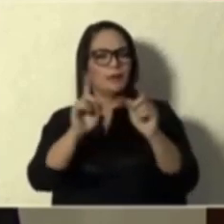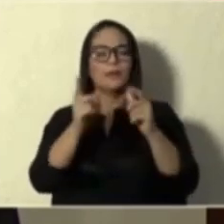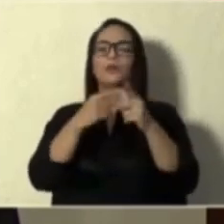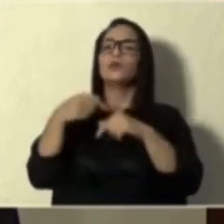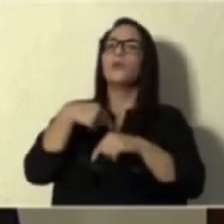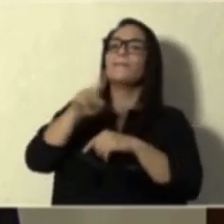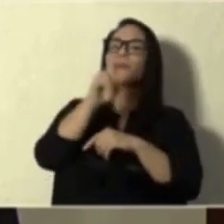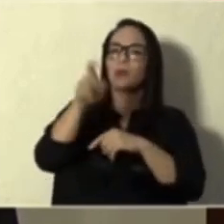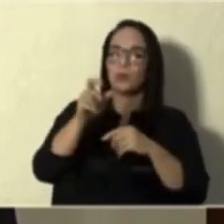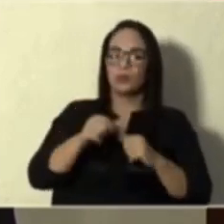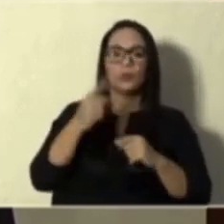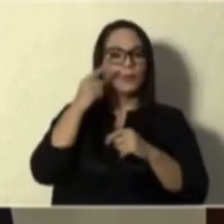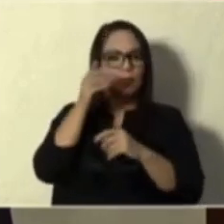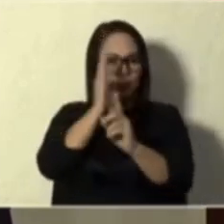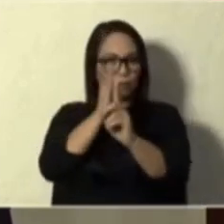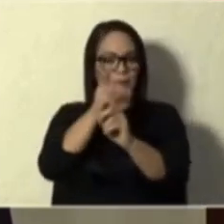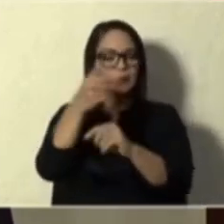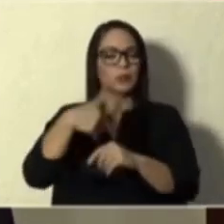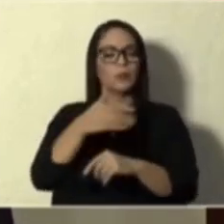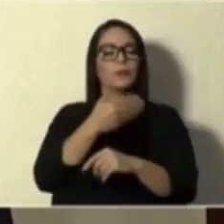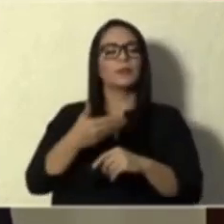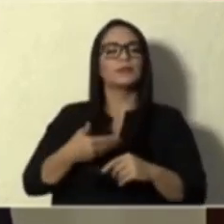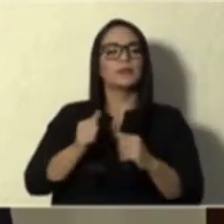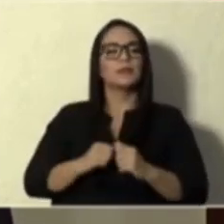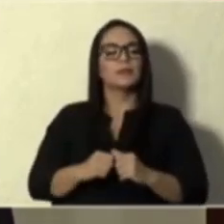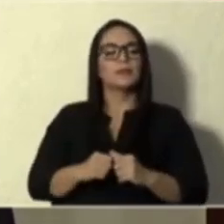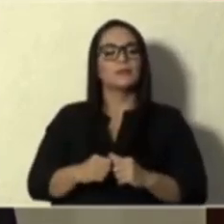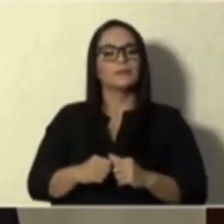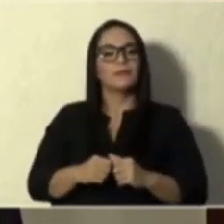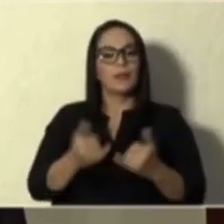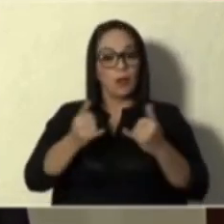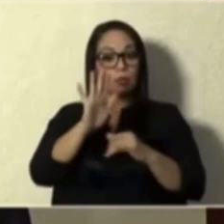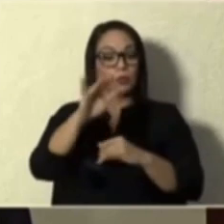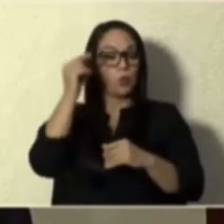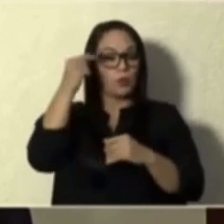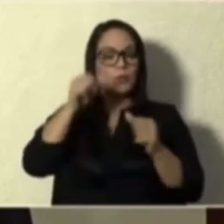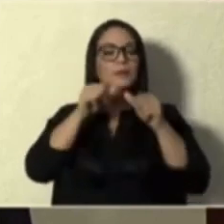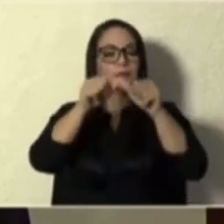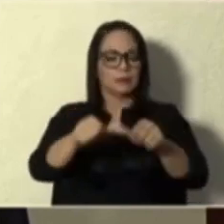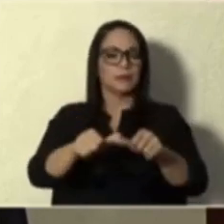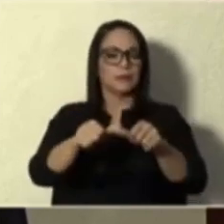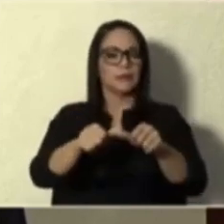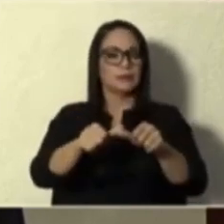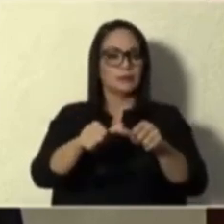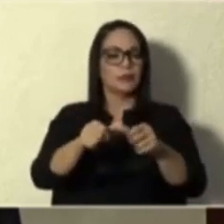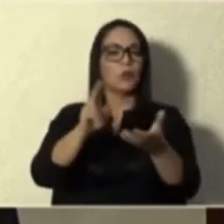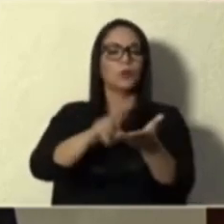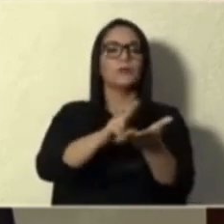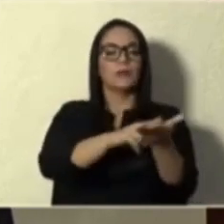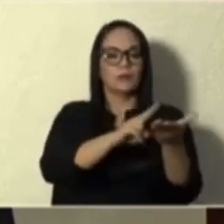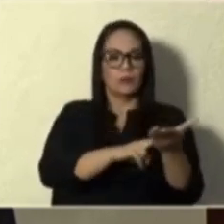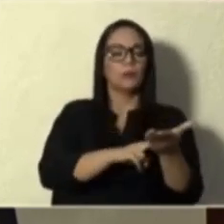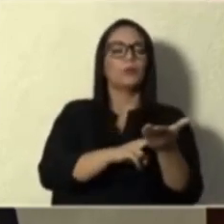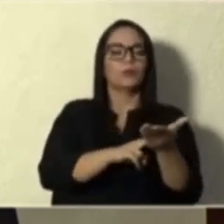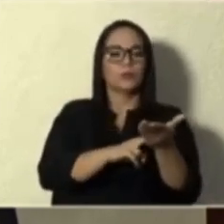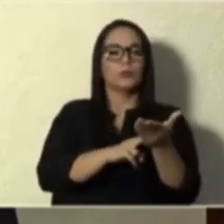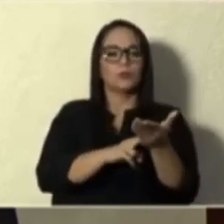pregunta concreta hoy para usted, señor presidente, es si en su administración se va a continuar dando por contratos las